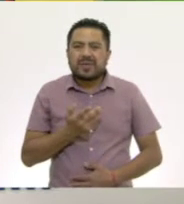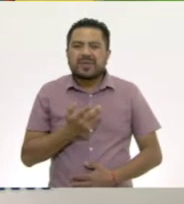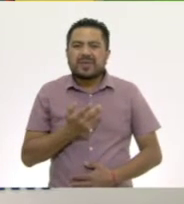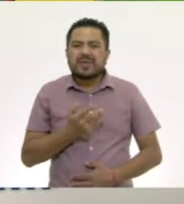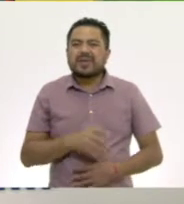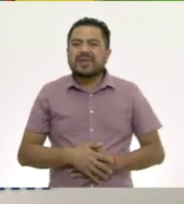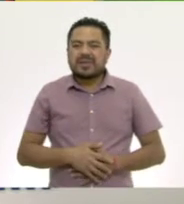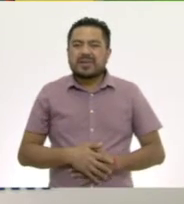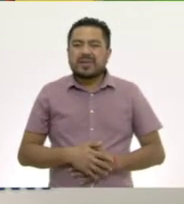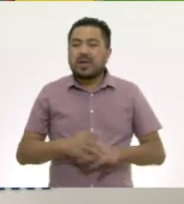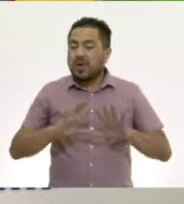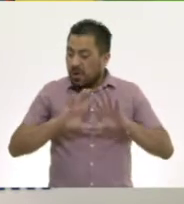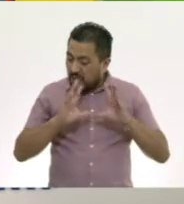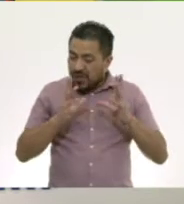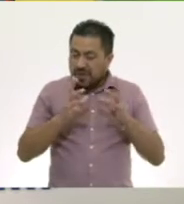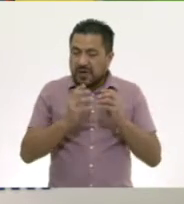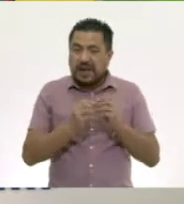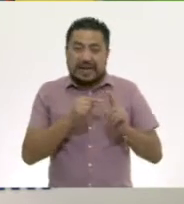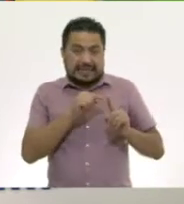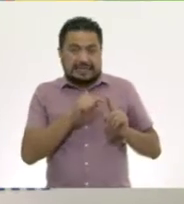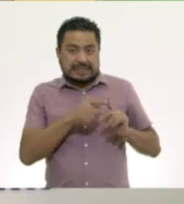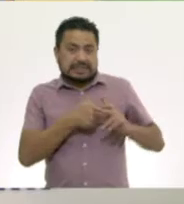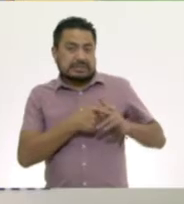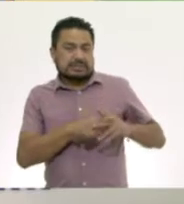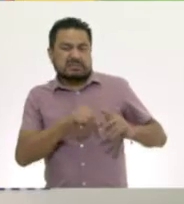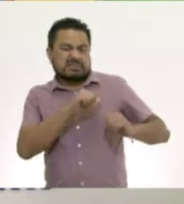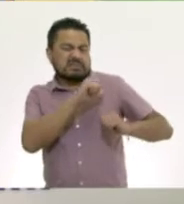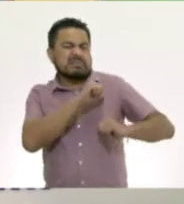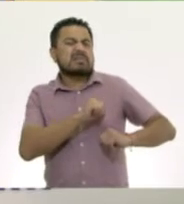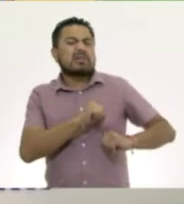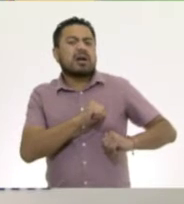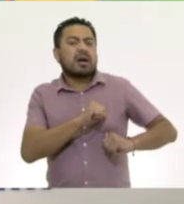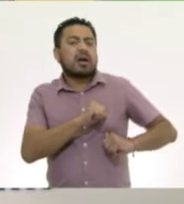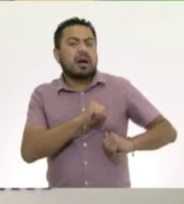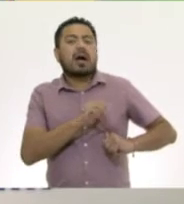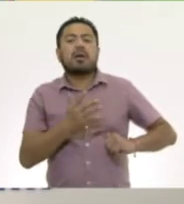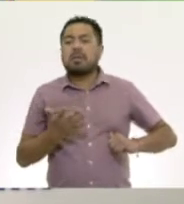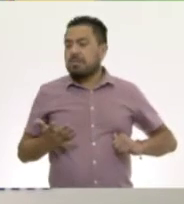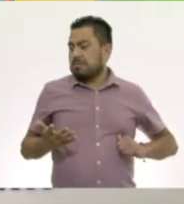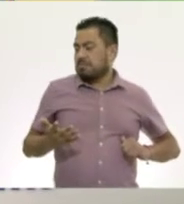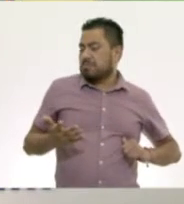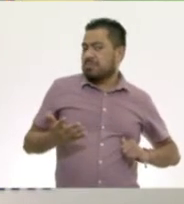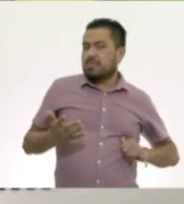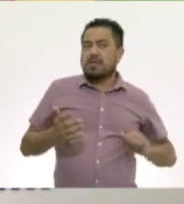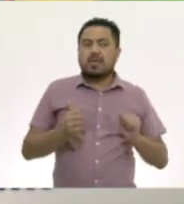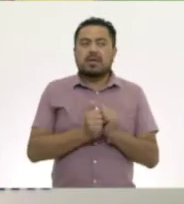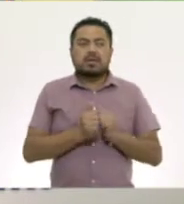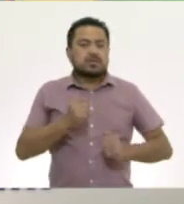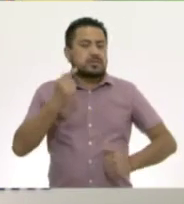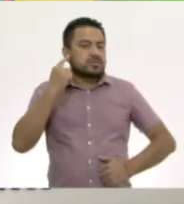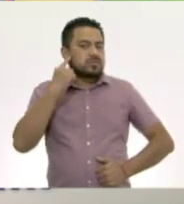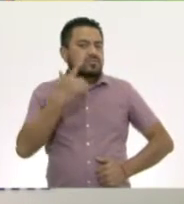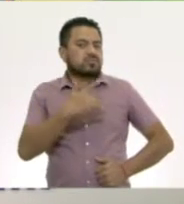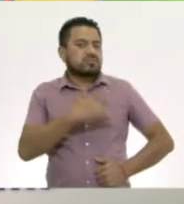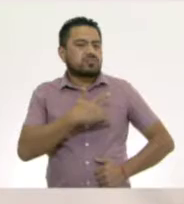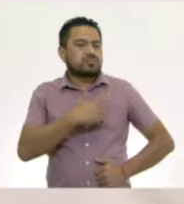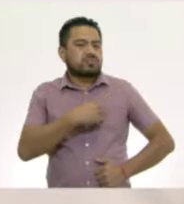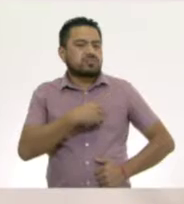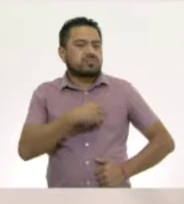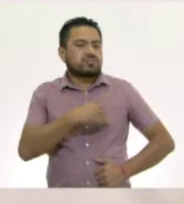Y todo esto comienza con el boom, boom de tu corazón.